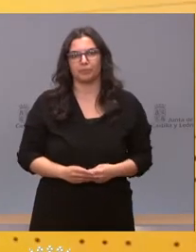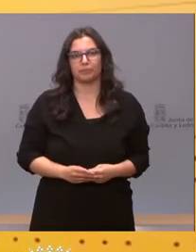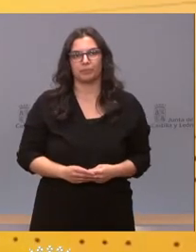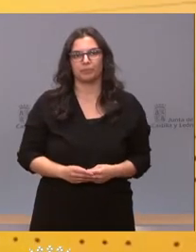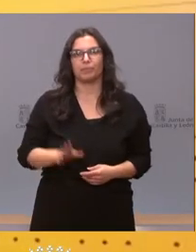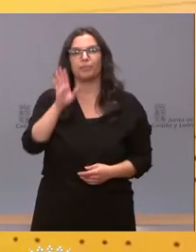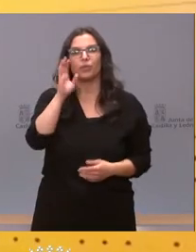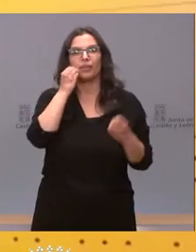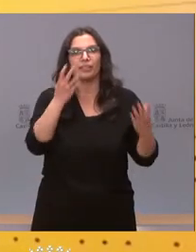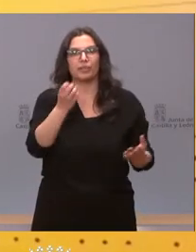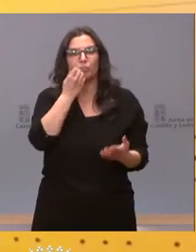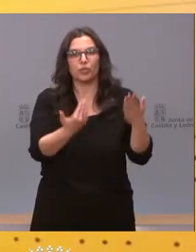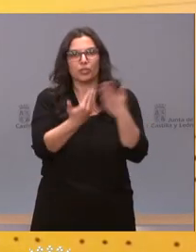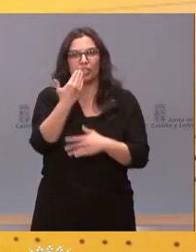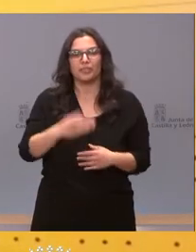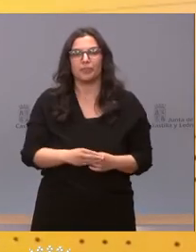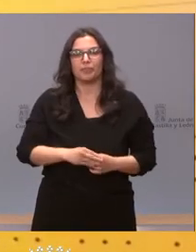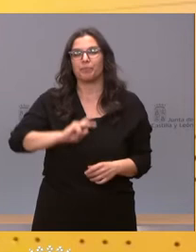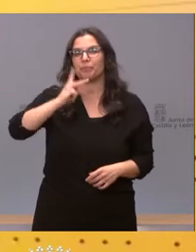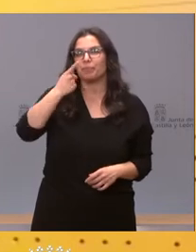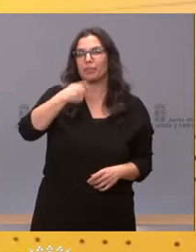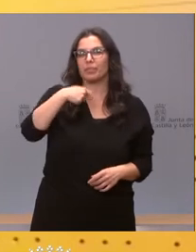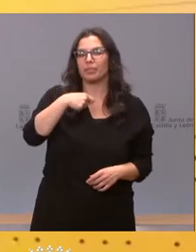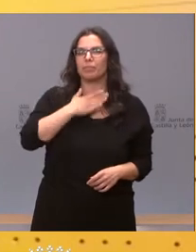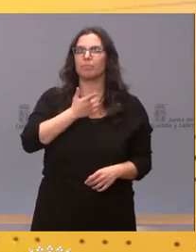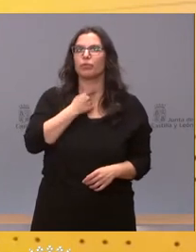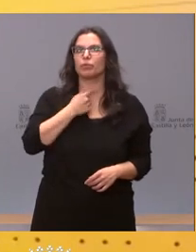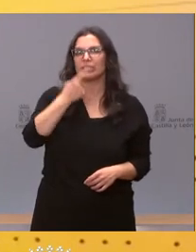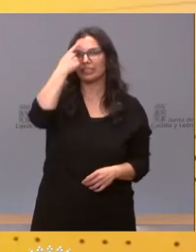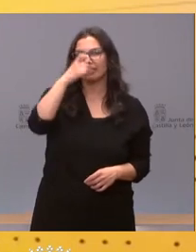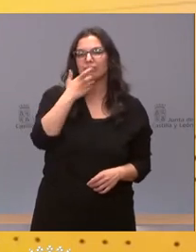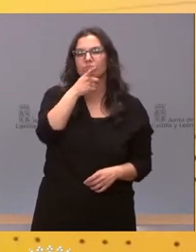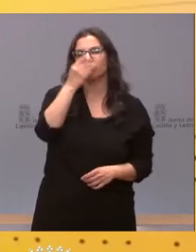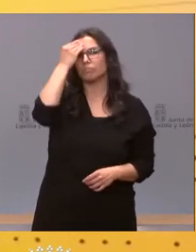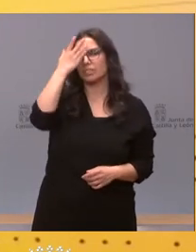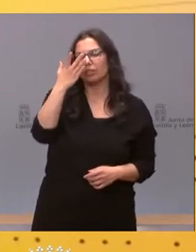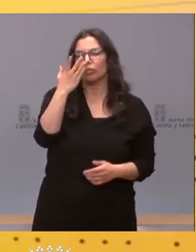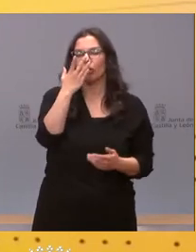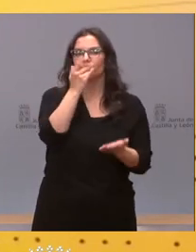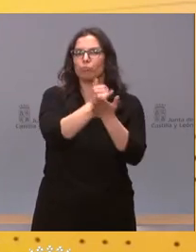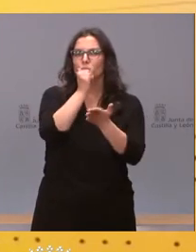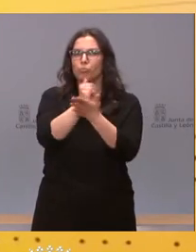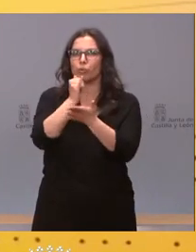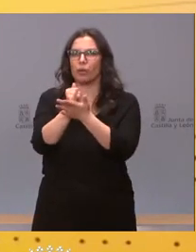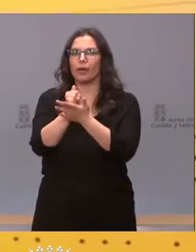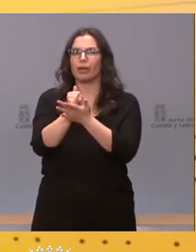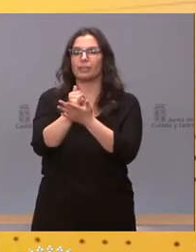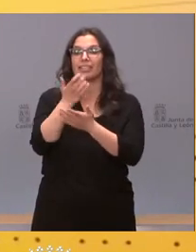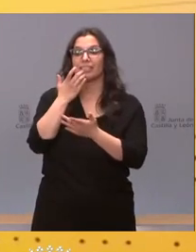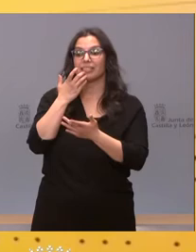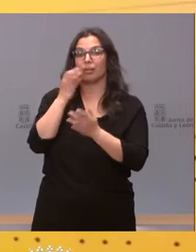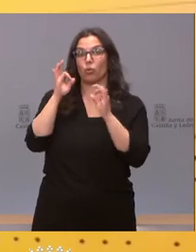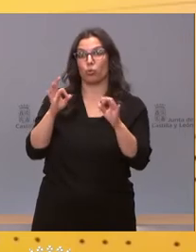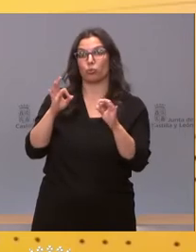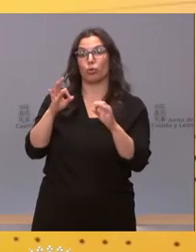Hola, ¿qué tal? Buenos días, vicepresidente. Me gustaría saber si se plantean testear a los estudiantes a la vuelta de